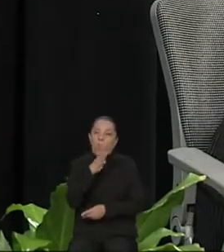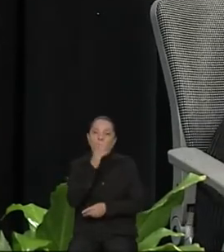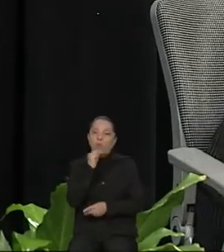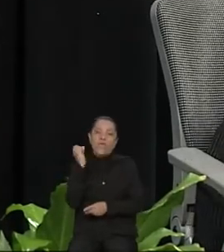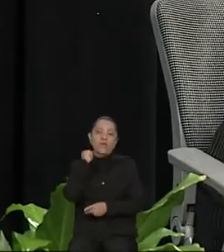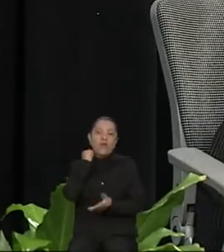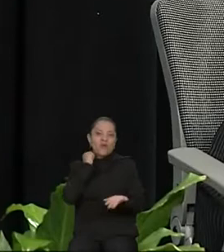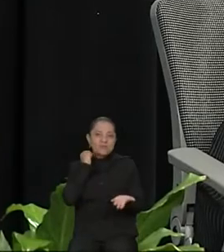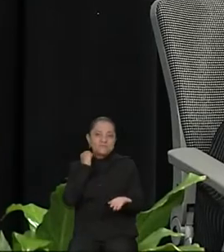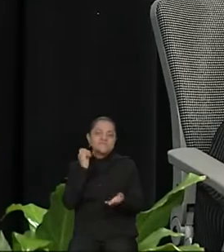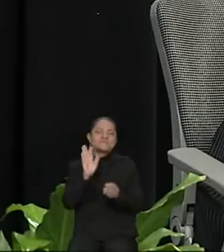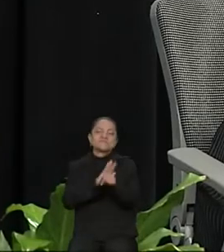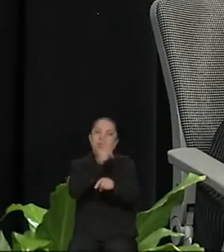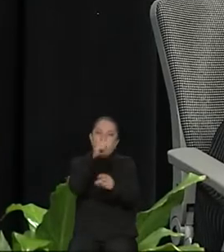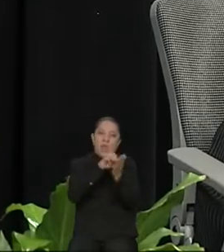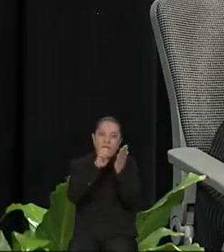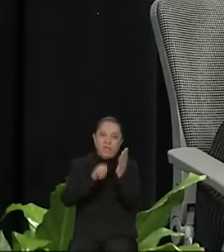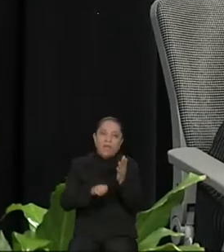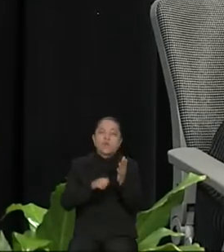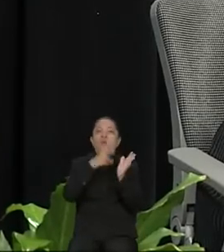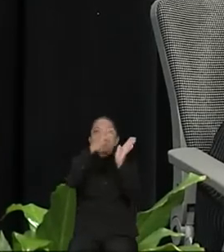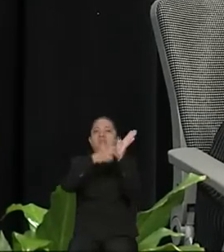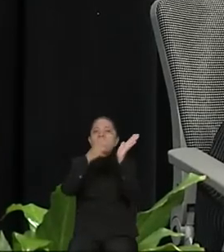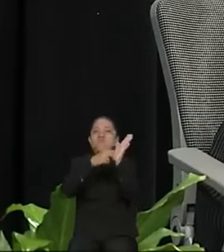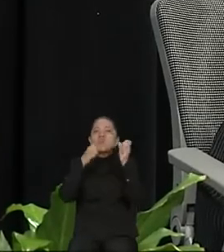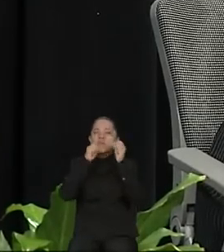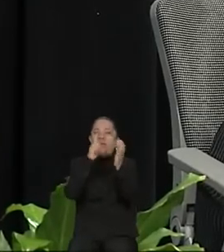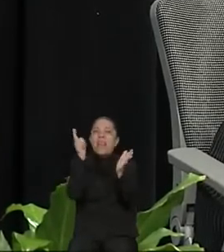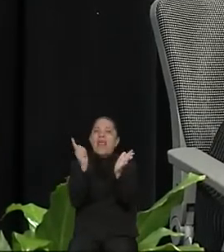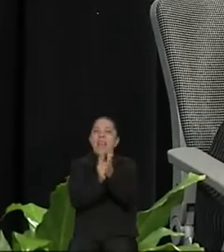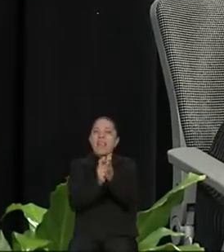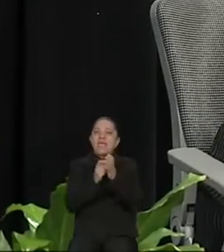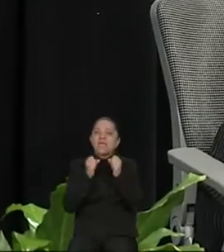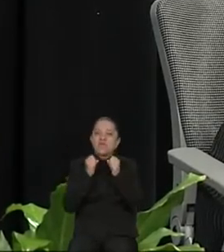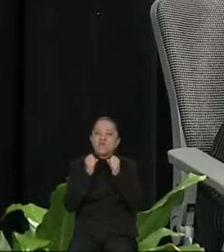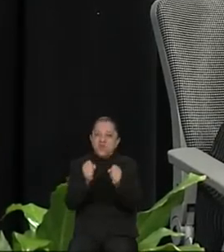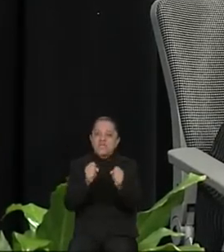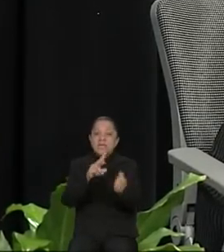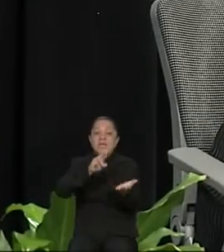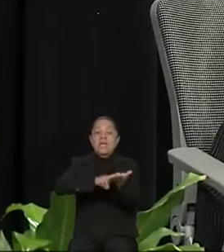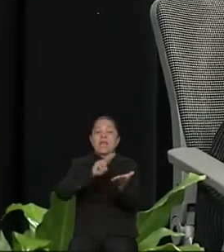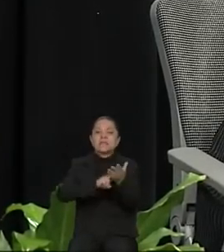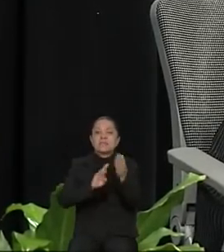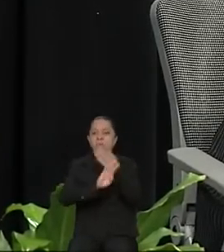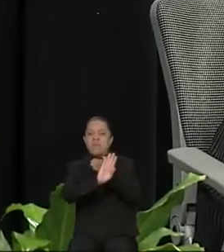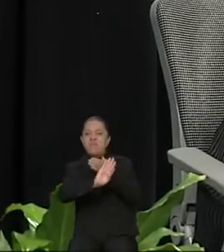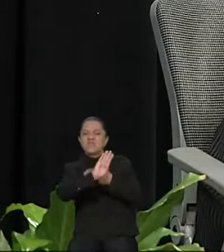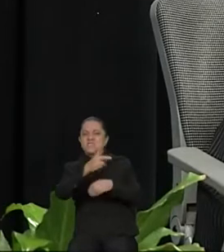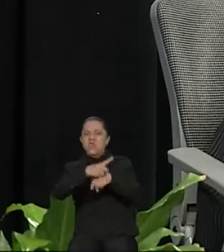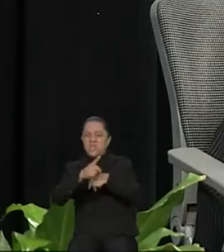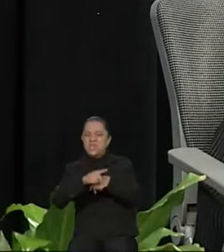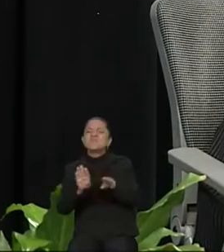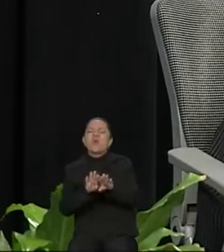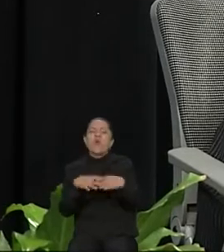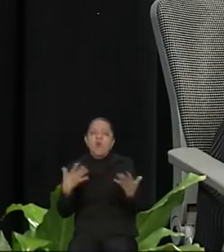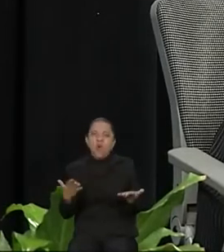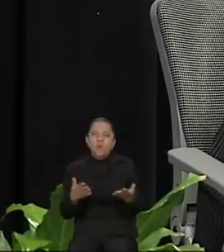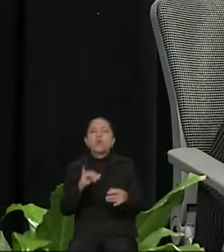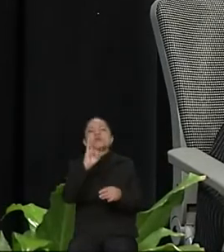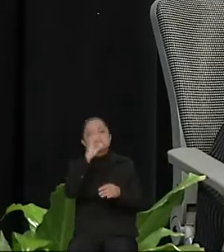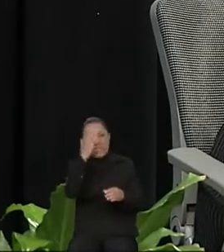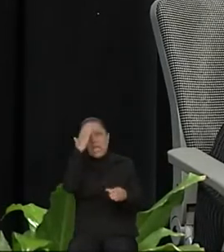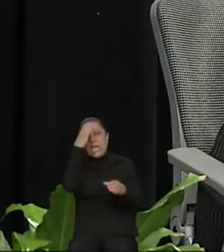que fortalezcan y que garanticen la prevención del delito, como a través de capacitación académica a los policías